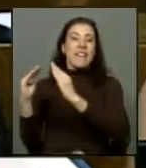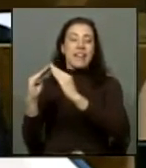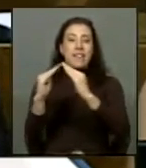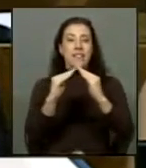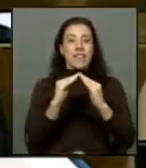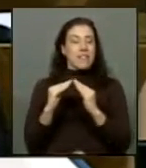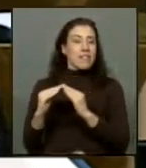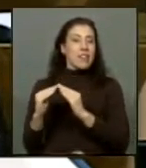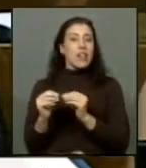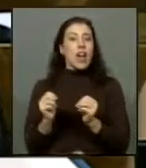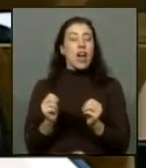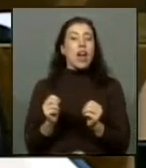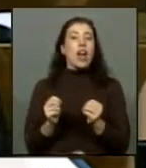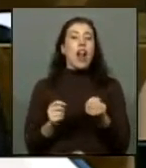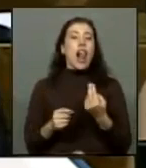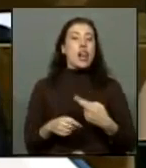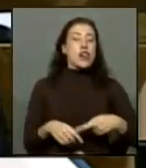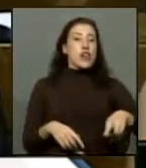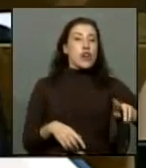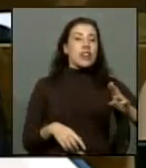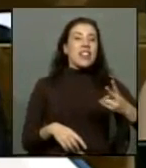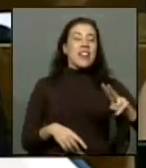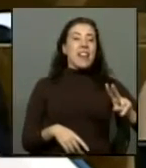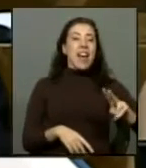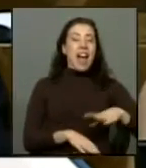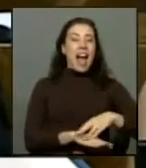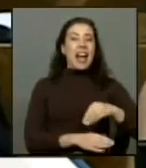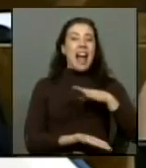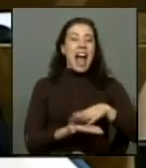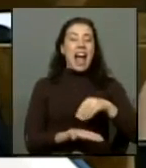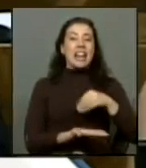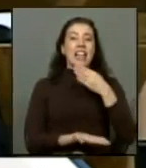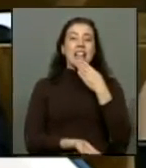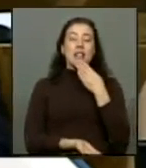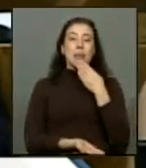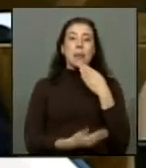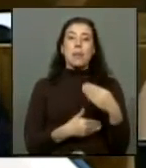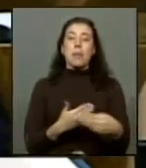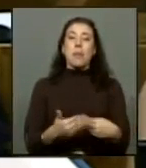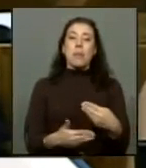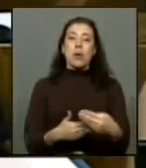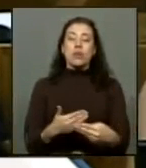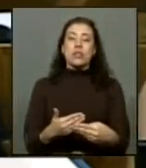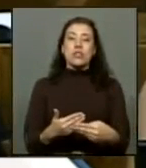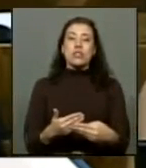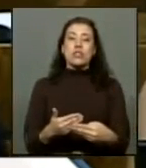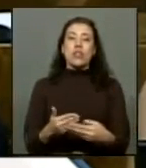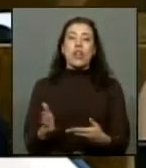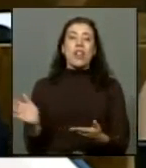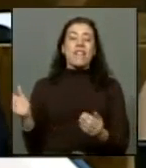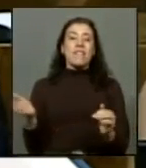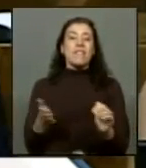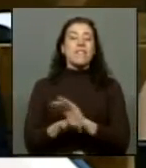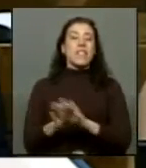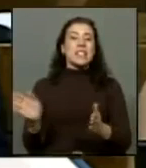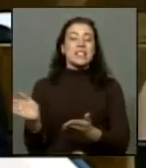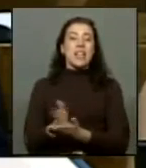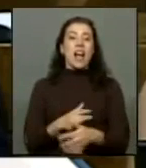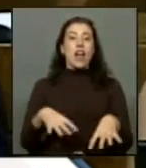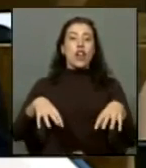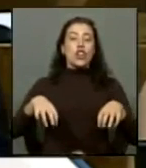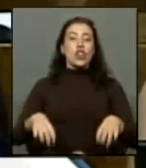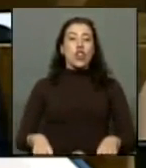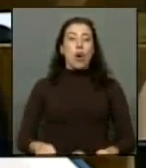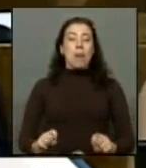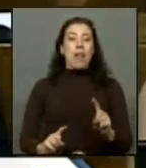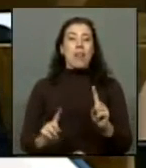hacia la punta norte de Arica, como también el proceso de erradicación y retoma que ha habido por parte de